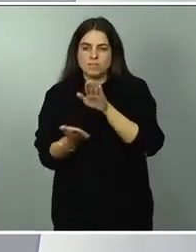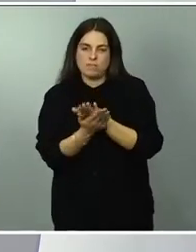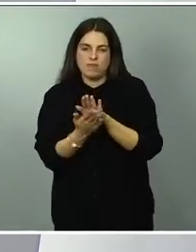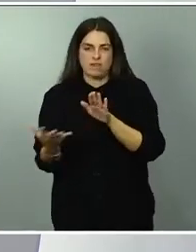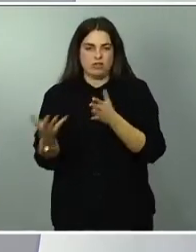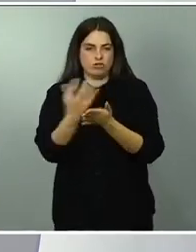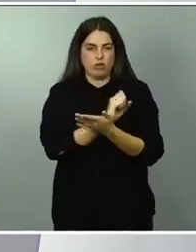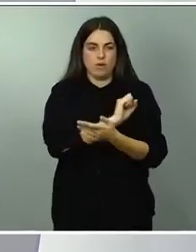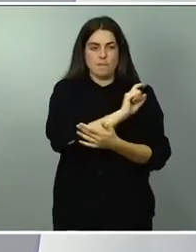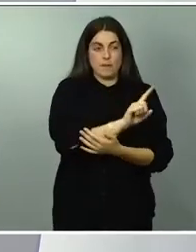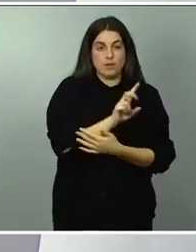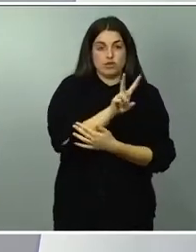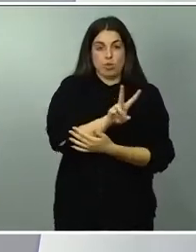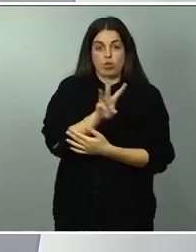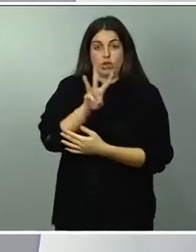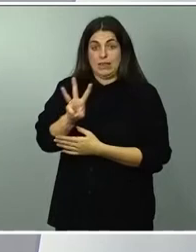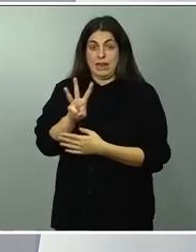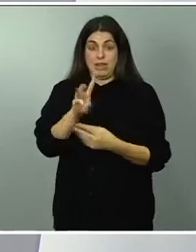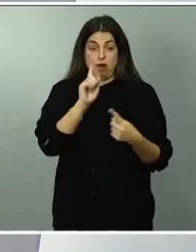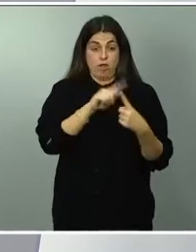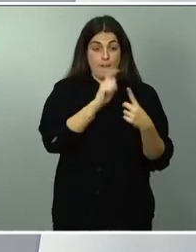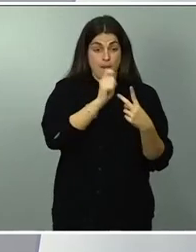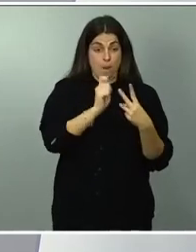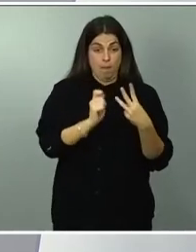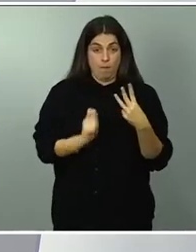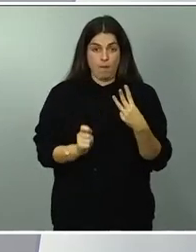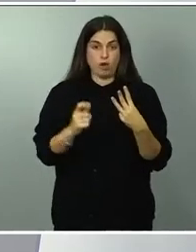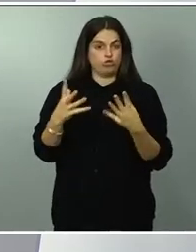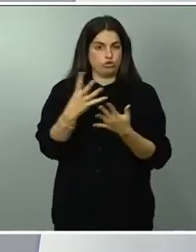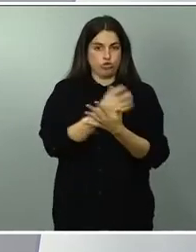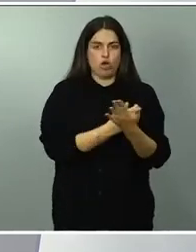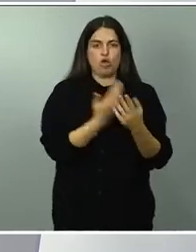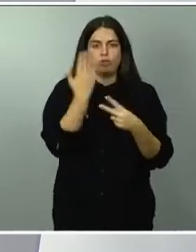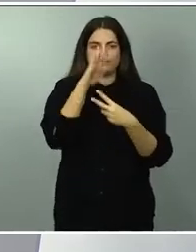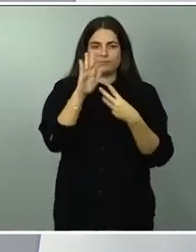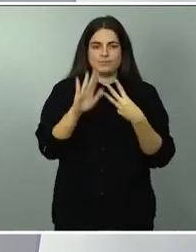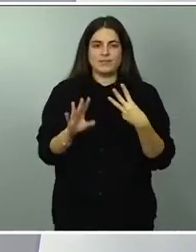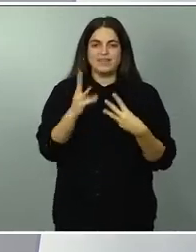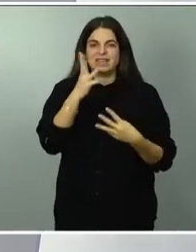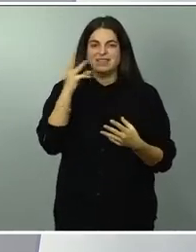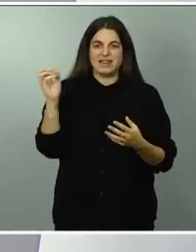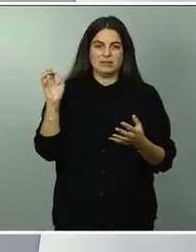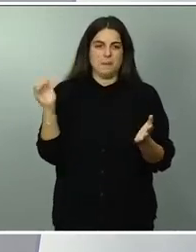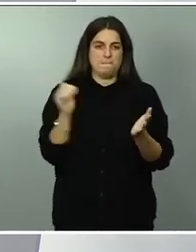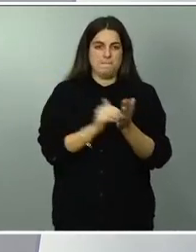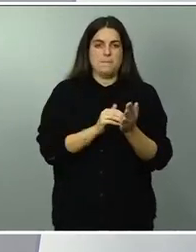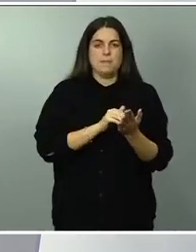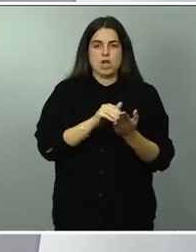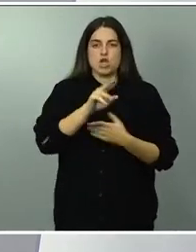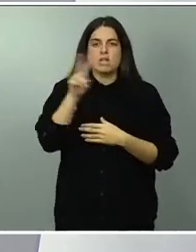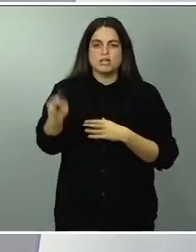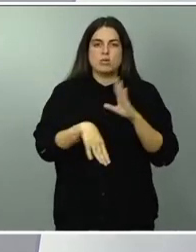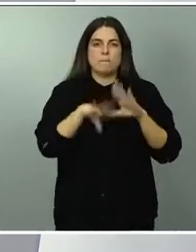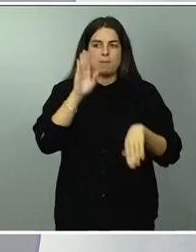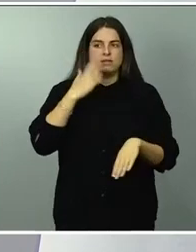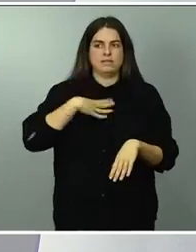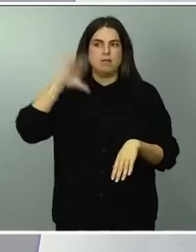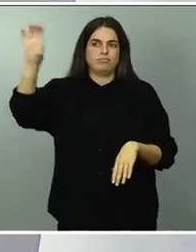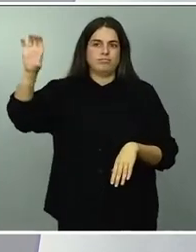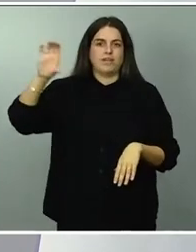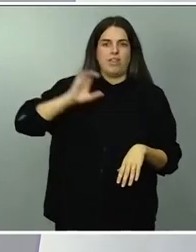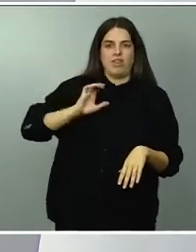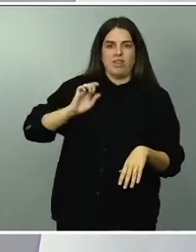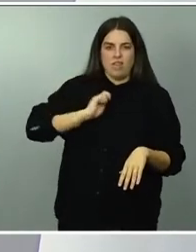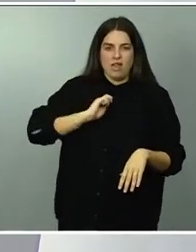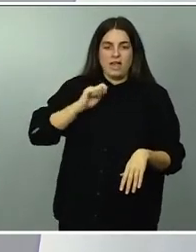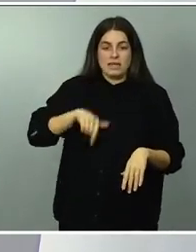y tercer desembolso más de 30.000 millones de euros que saben que ya ha recibido este país y que permiten en este momento